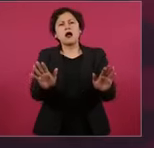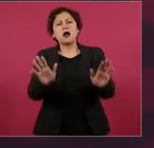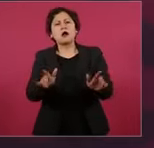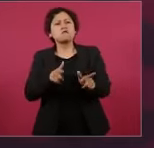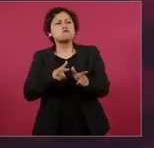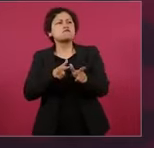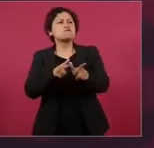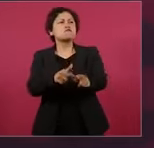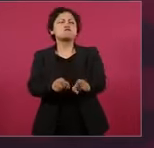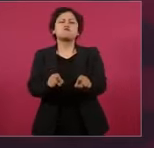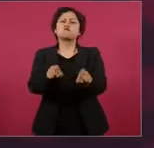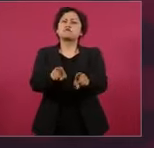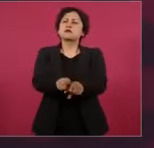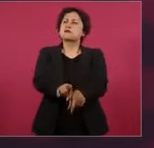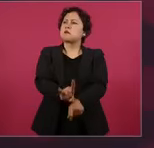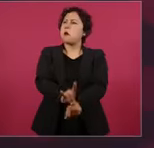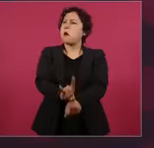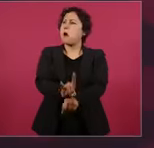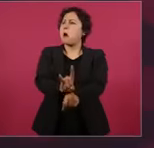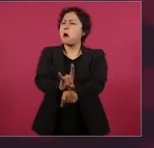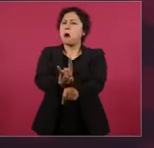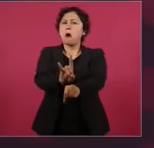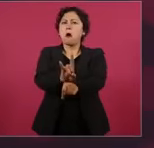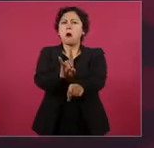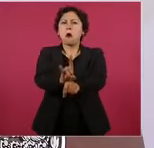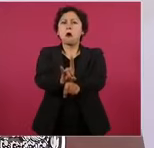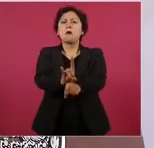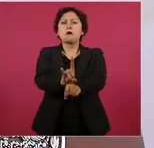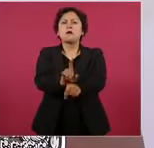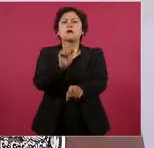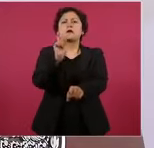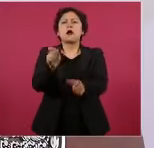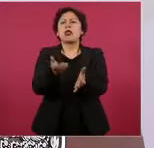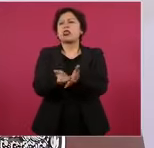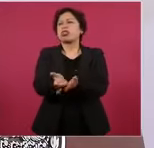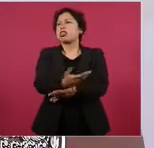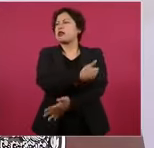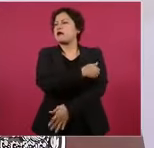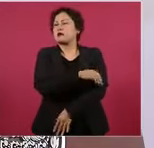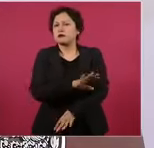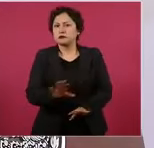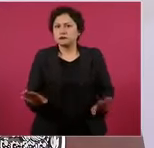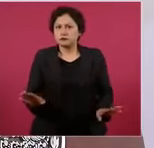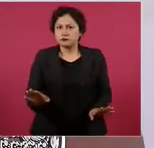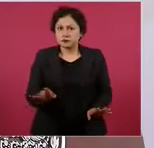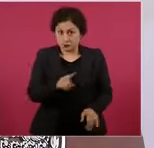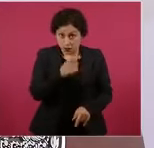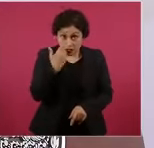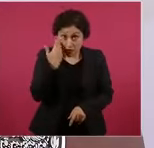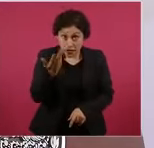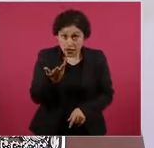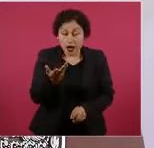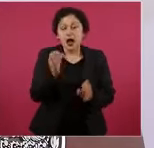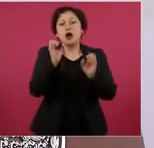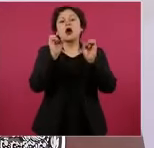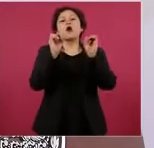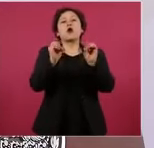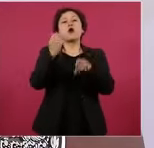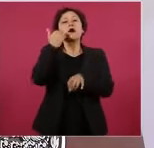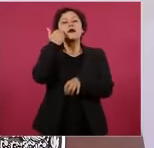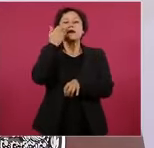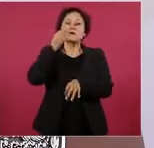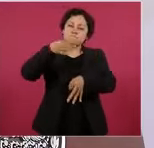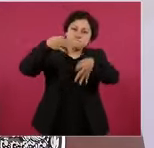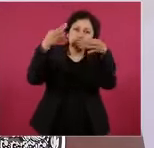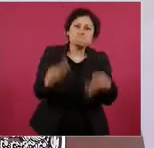estado de Chueco, el estado de Cohecho, no un auténtico estado de derecho.